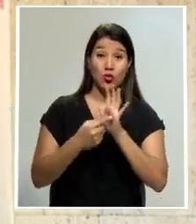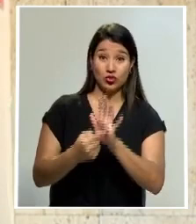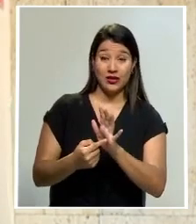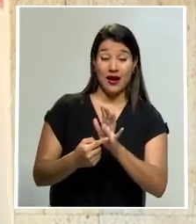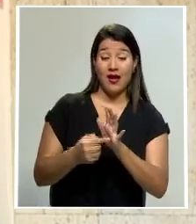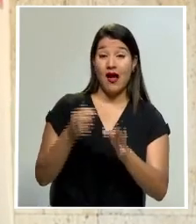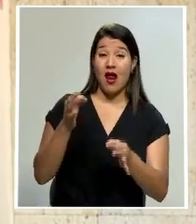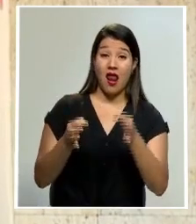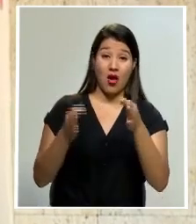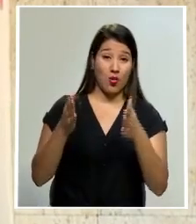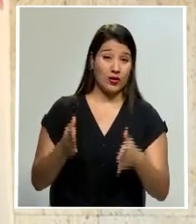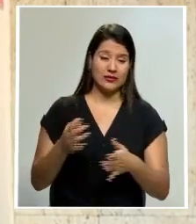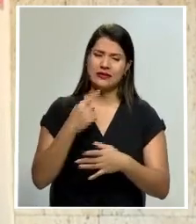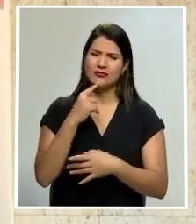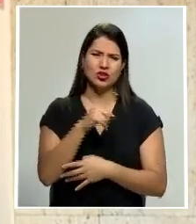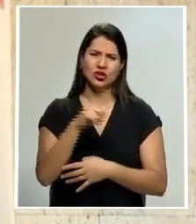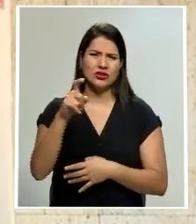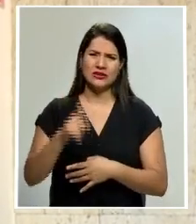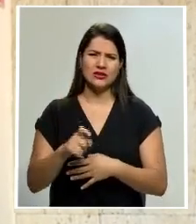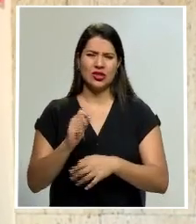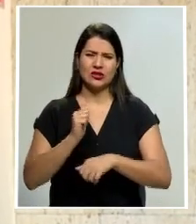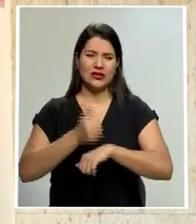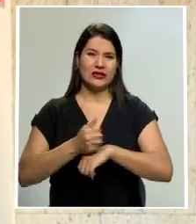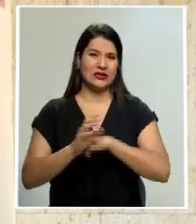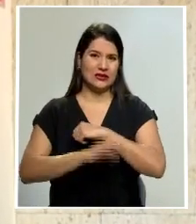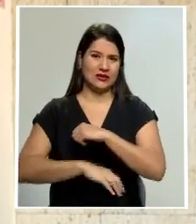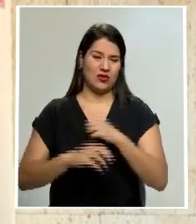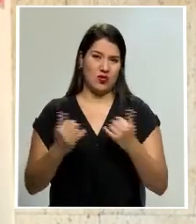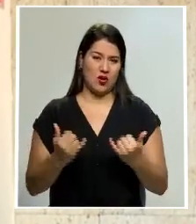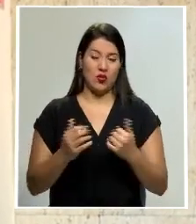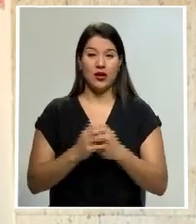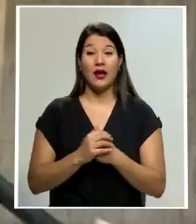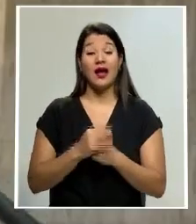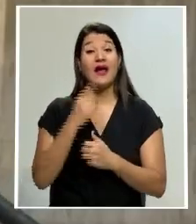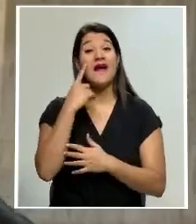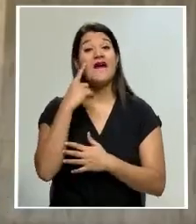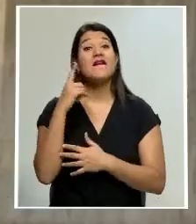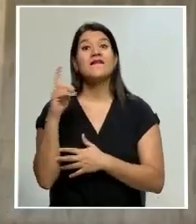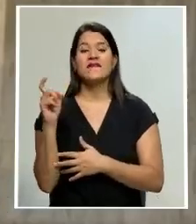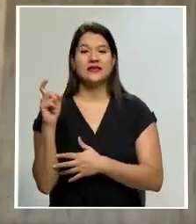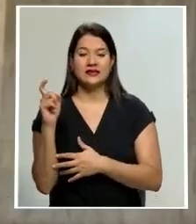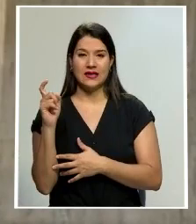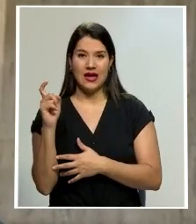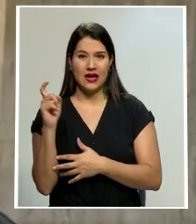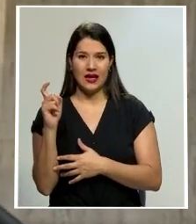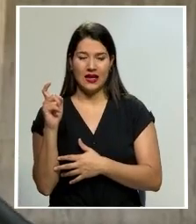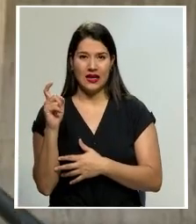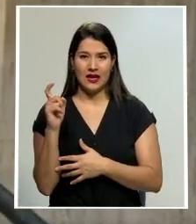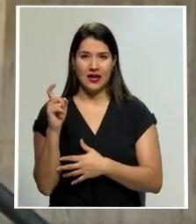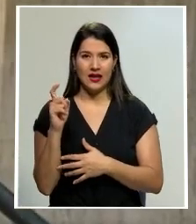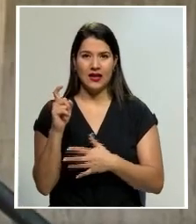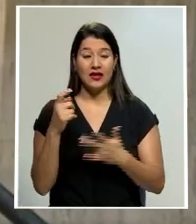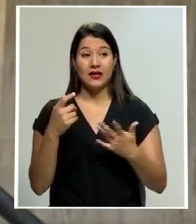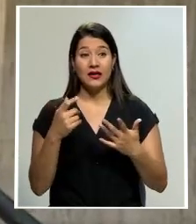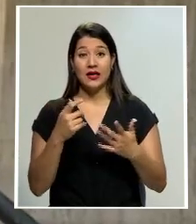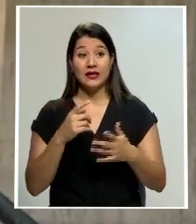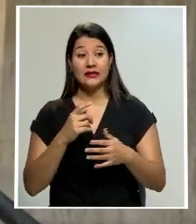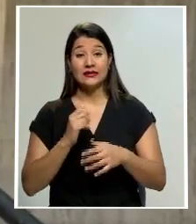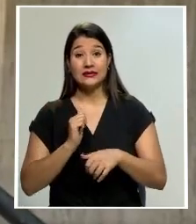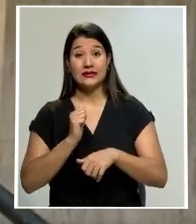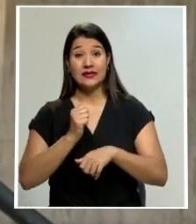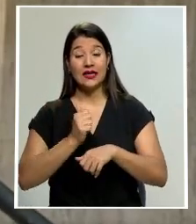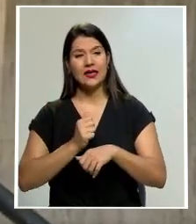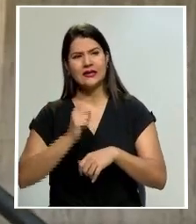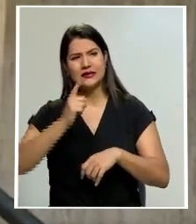innecesarias las medidas cautelares que se están solicitando. O sea, la fiscalía dentro del plazo de ley puso la orden de la señora